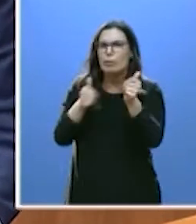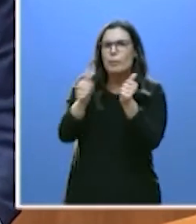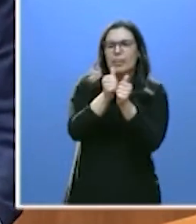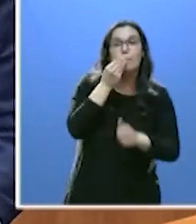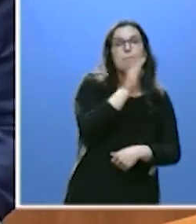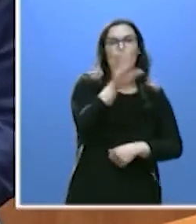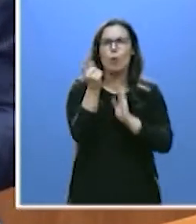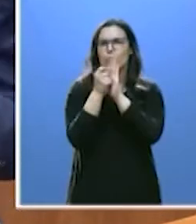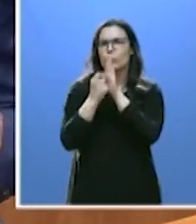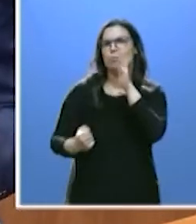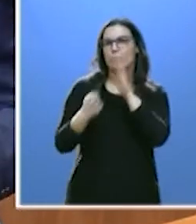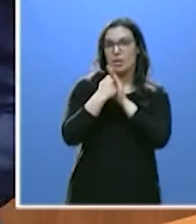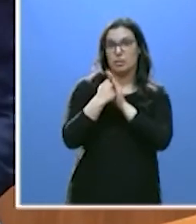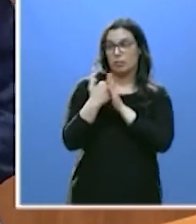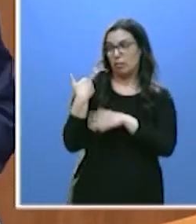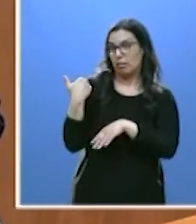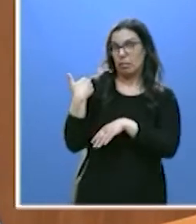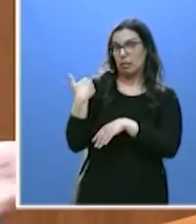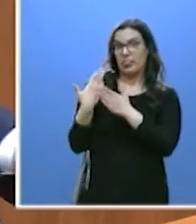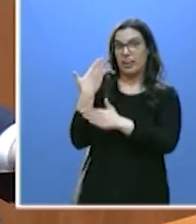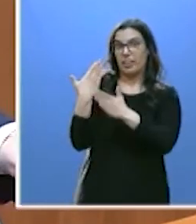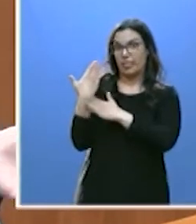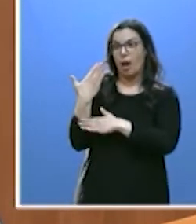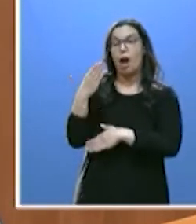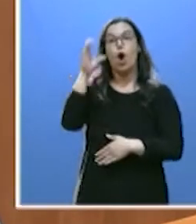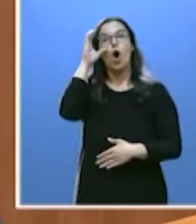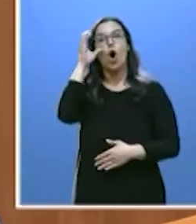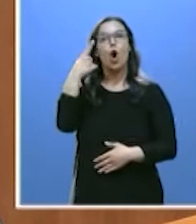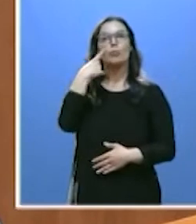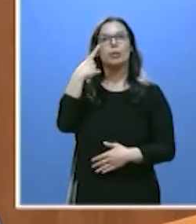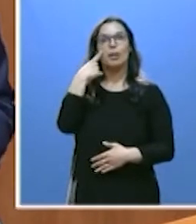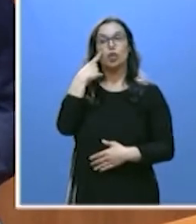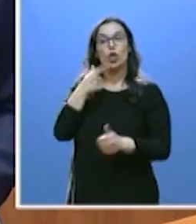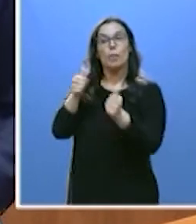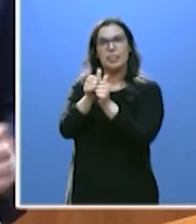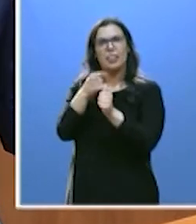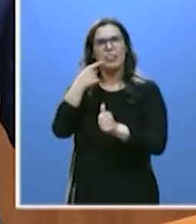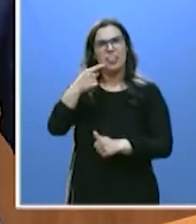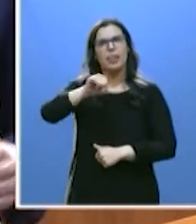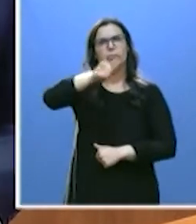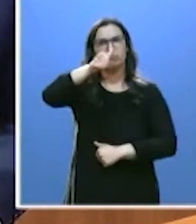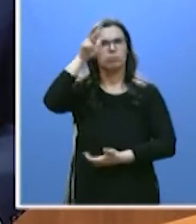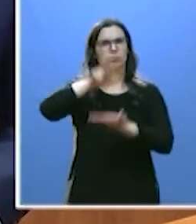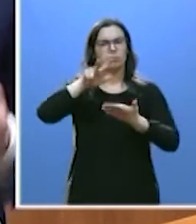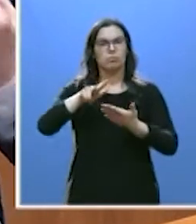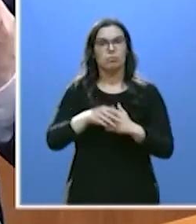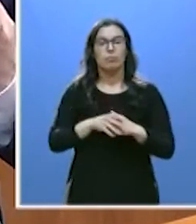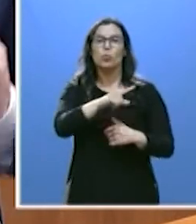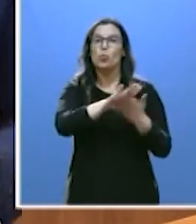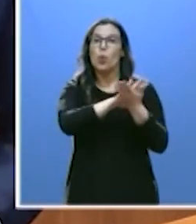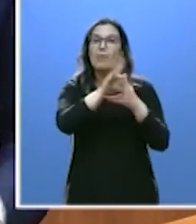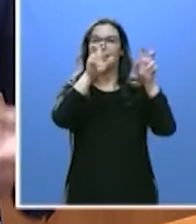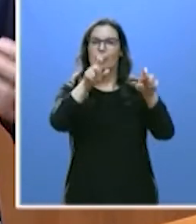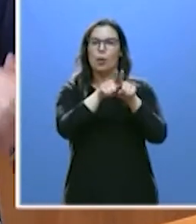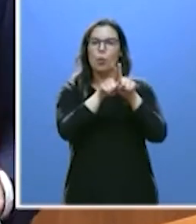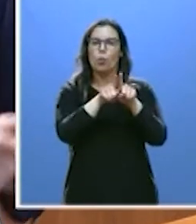sobresaliente y lo acaba de decir hace unos días el observatorio a la dependencia. No ha hablado usted de municipalismo. Yo le